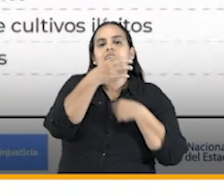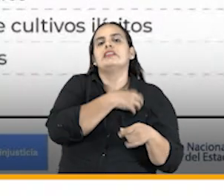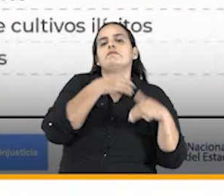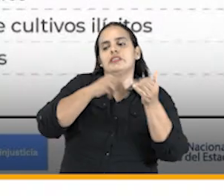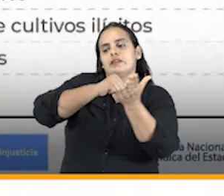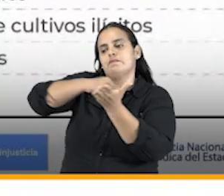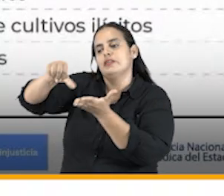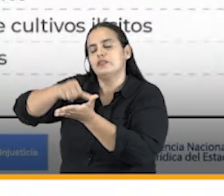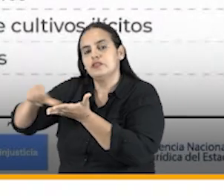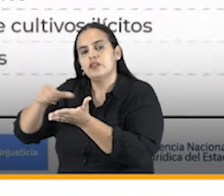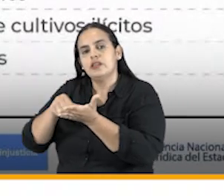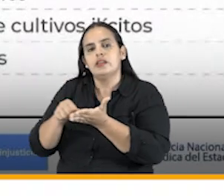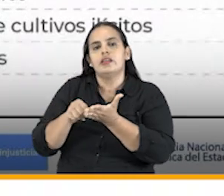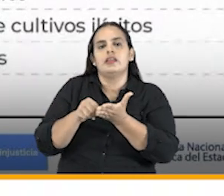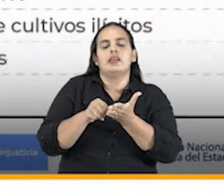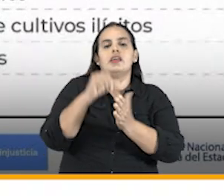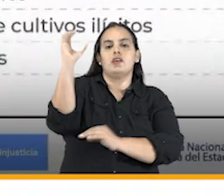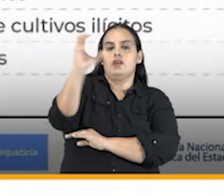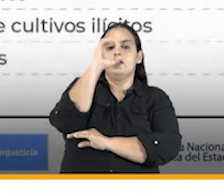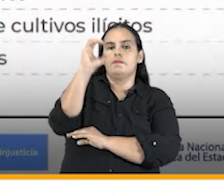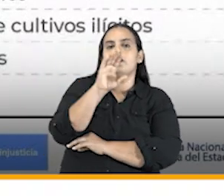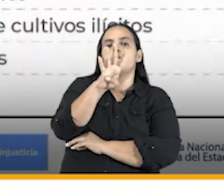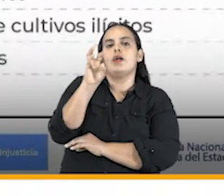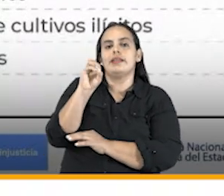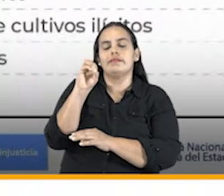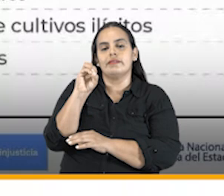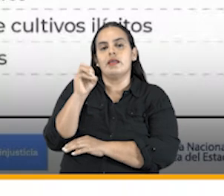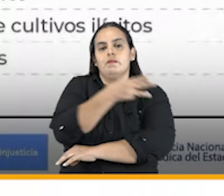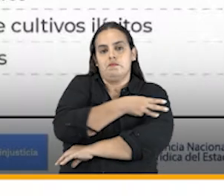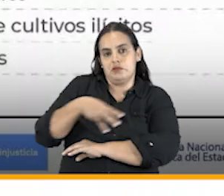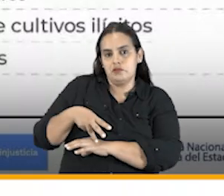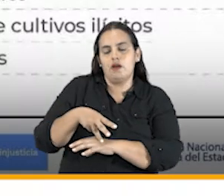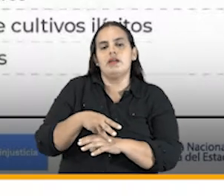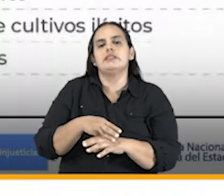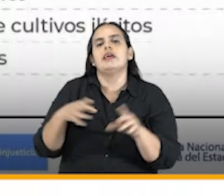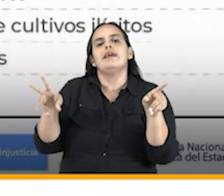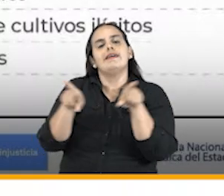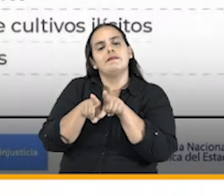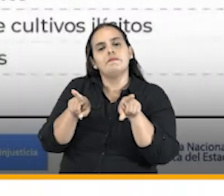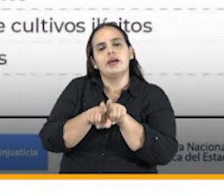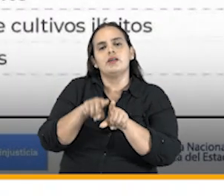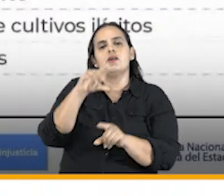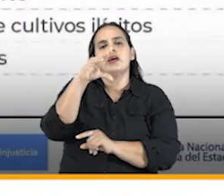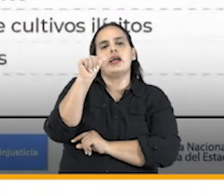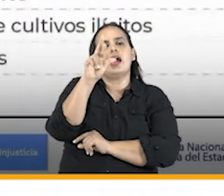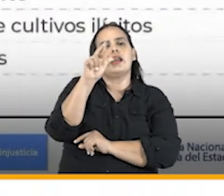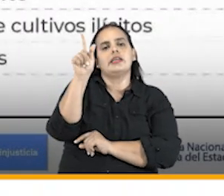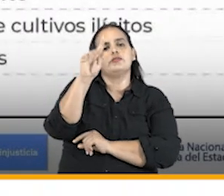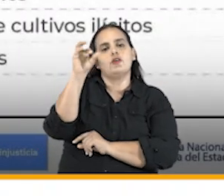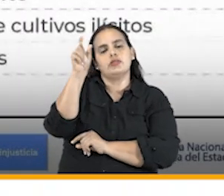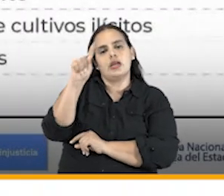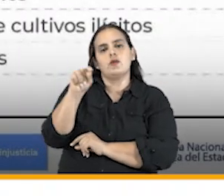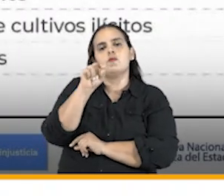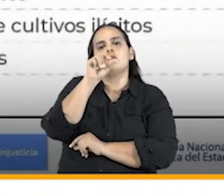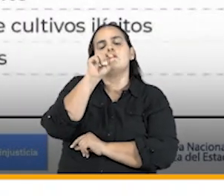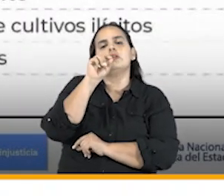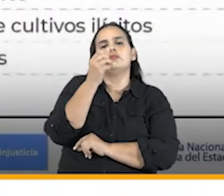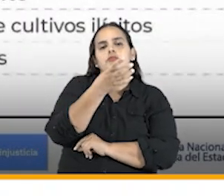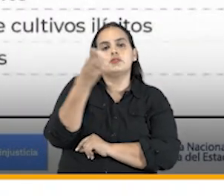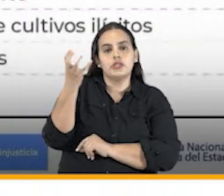Carrizosa contra Colombia por 40 millones de los hermanos Carrizosa por 323 millones de dólares.